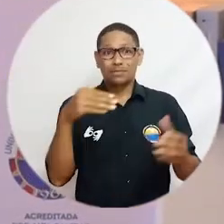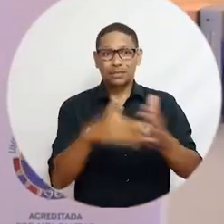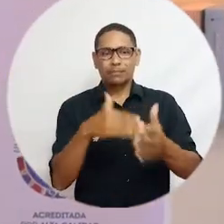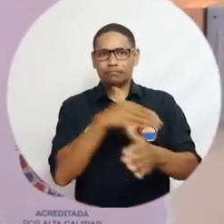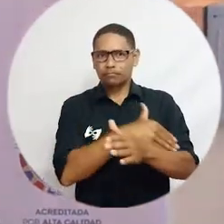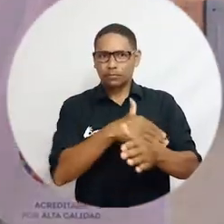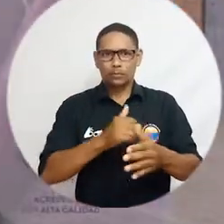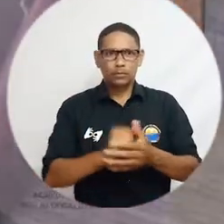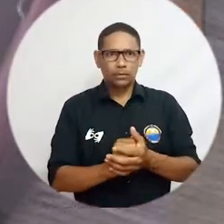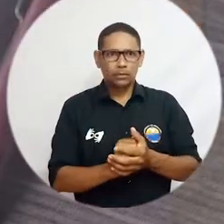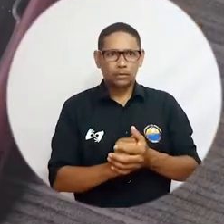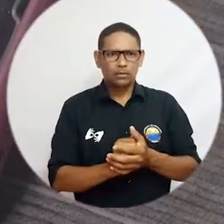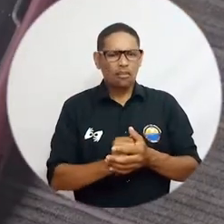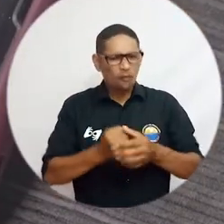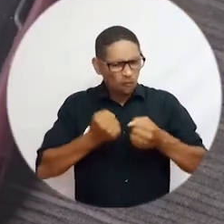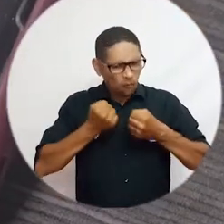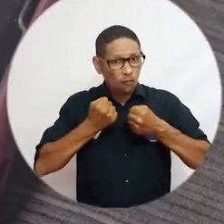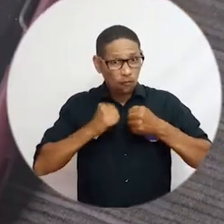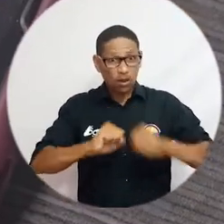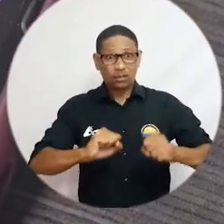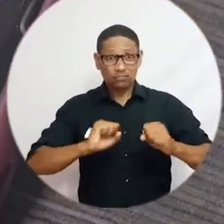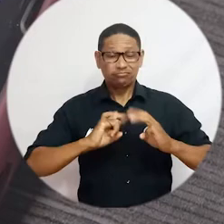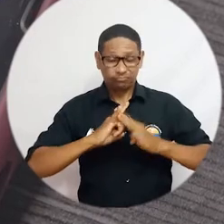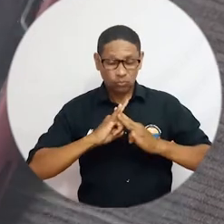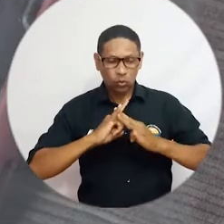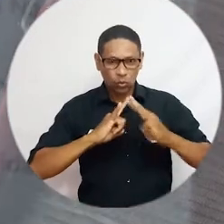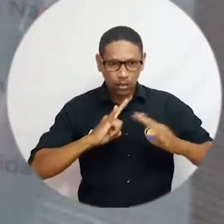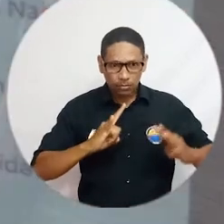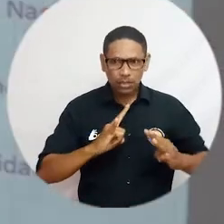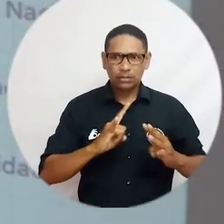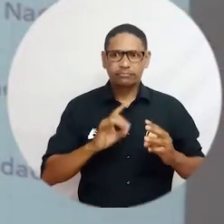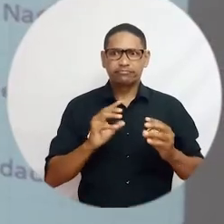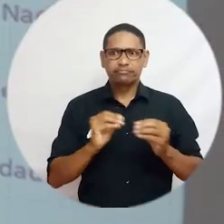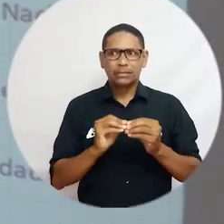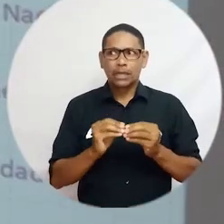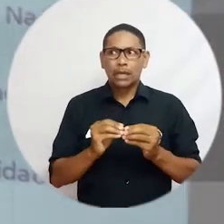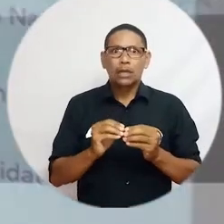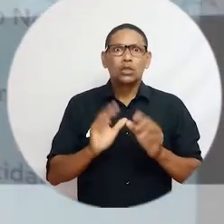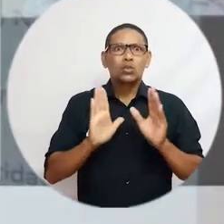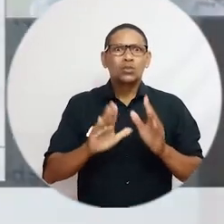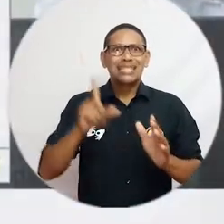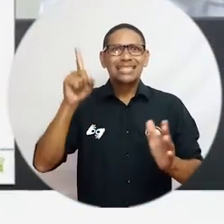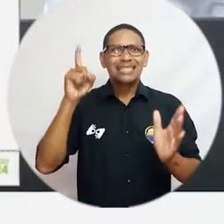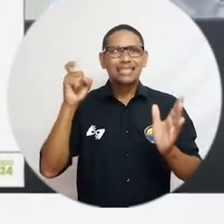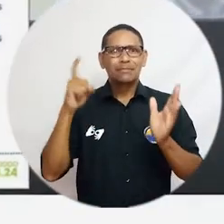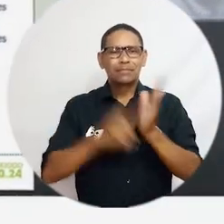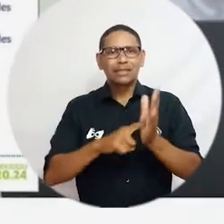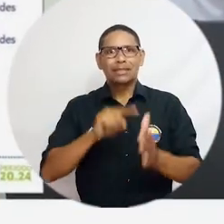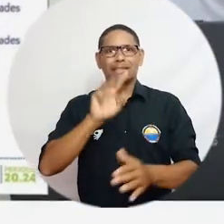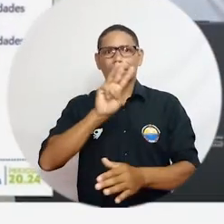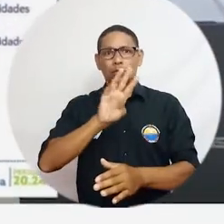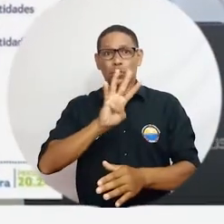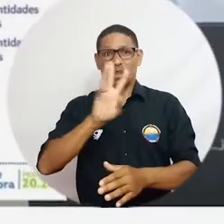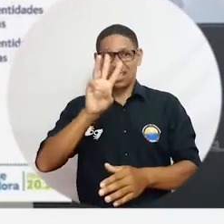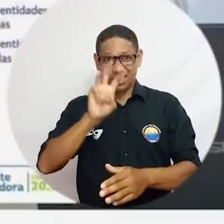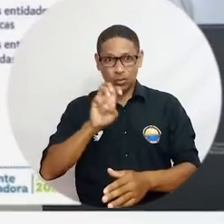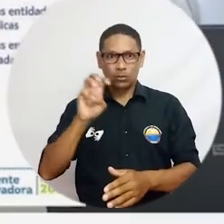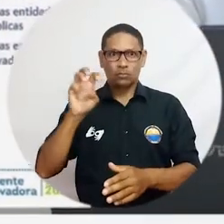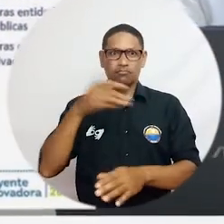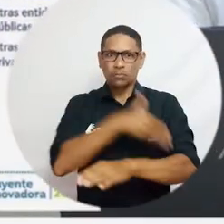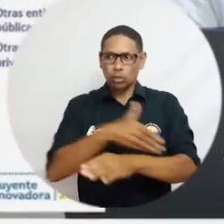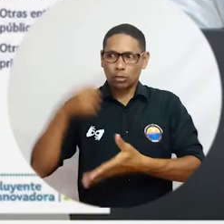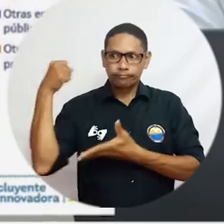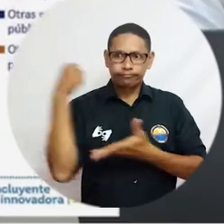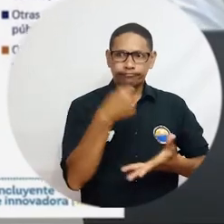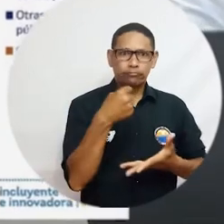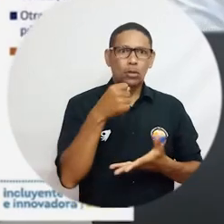millones de pesos. Pese a los esfuerzos realizados por la Alma Mater, consistente en el aporte de 6.348 millones de sus propios